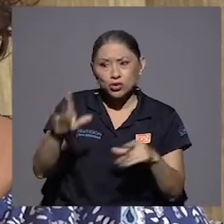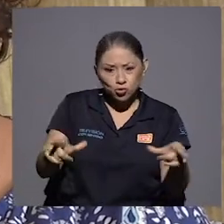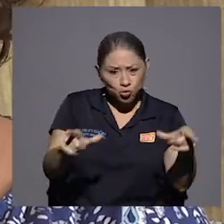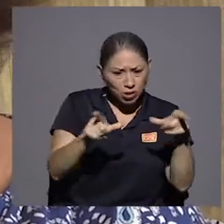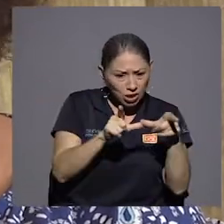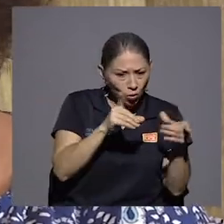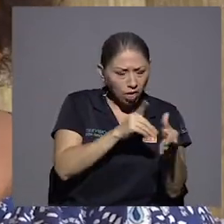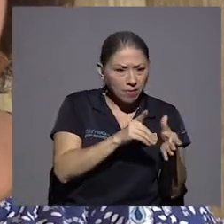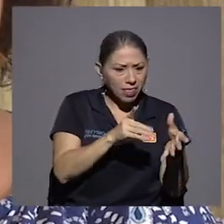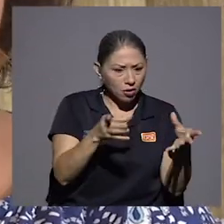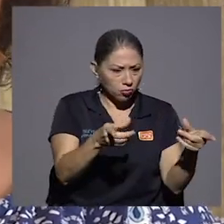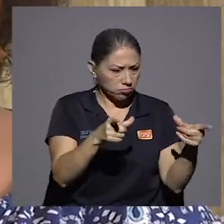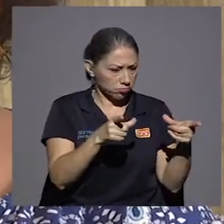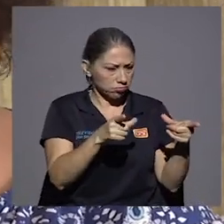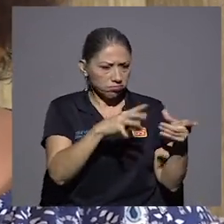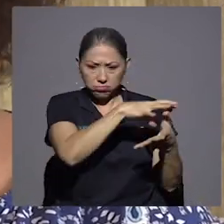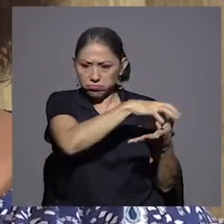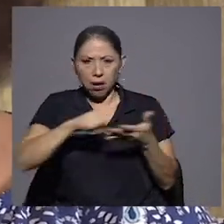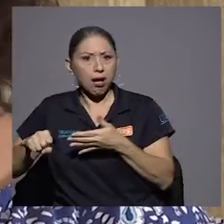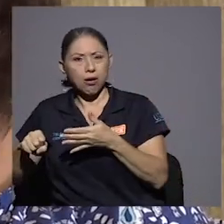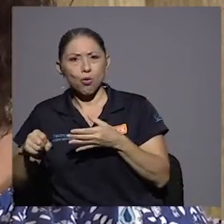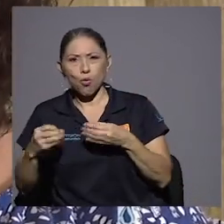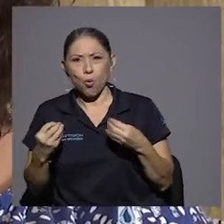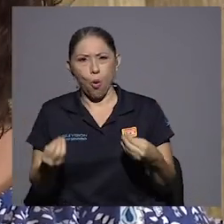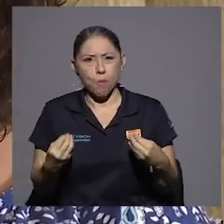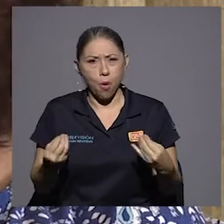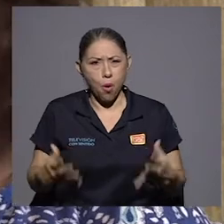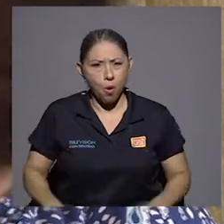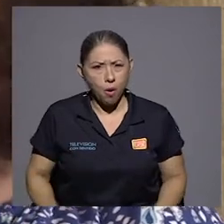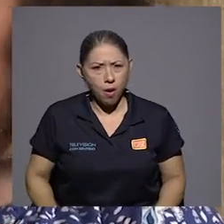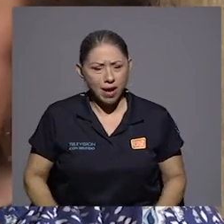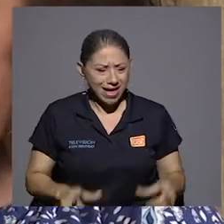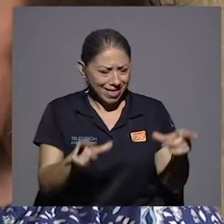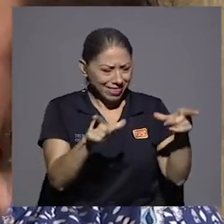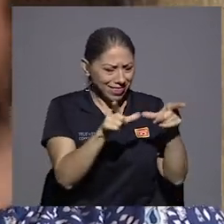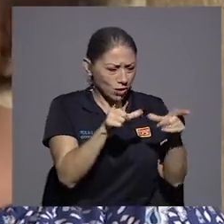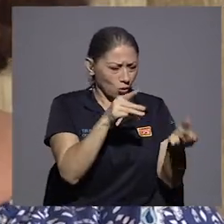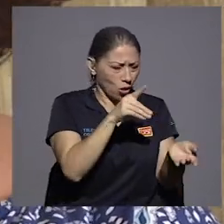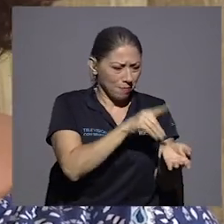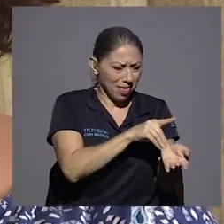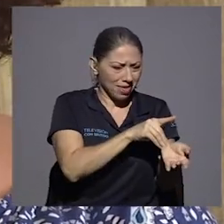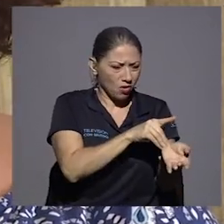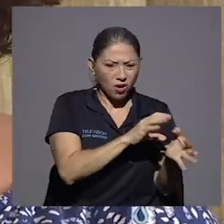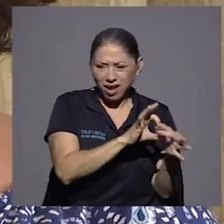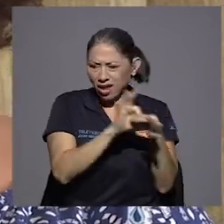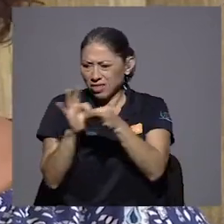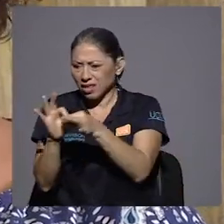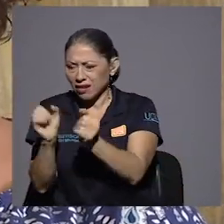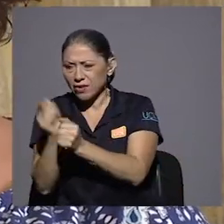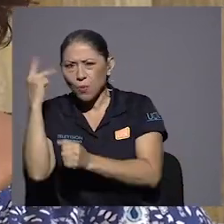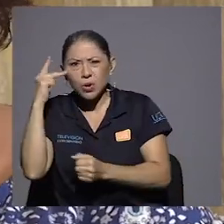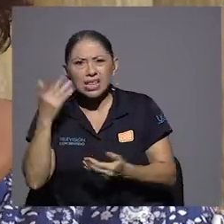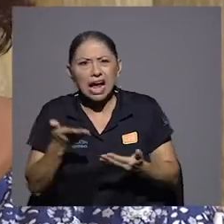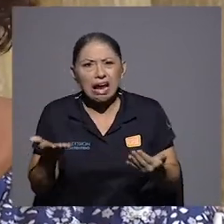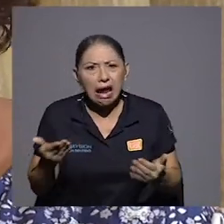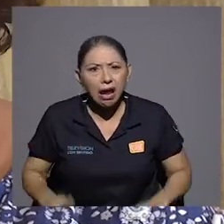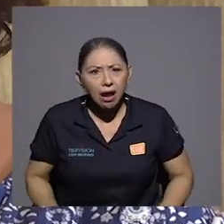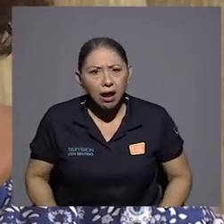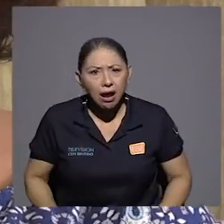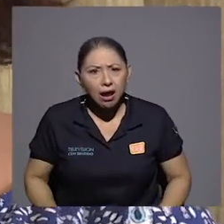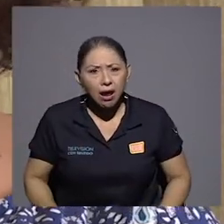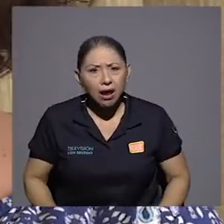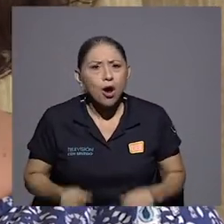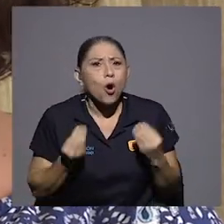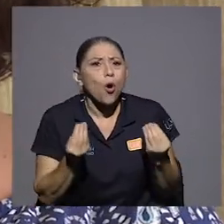alguien? primero ¿qué tiene que ver el título de médico con la política empezando por ahí y segundo ¿cómo le quitar los